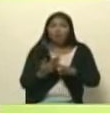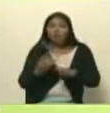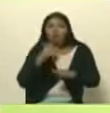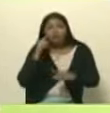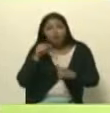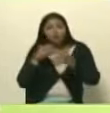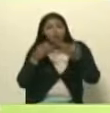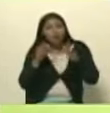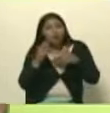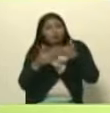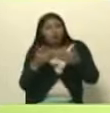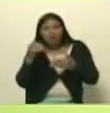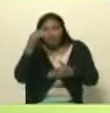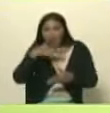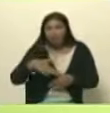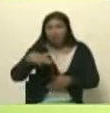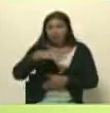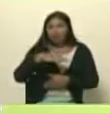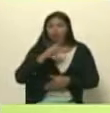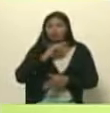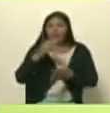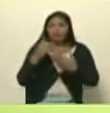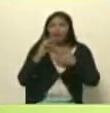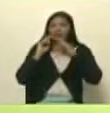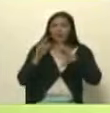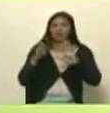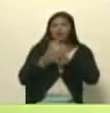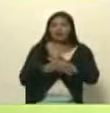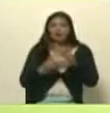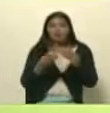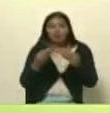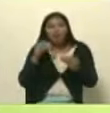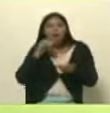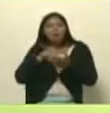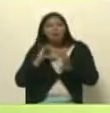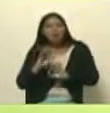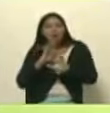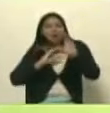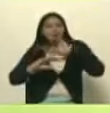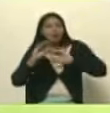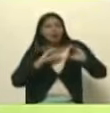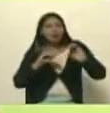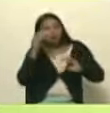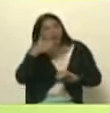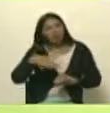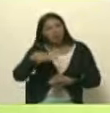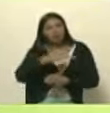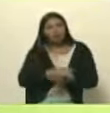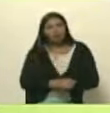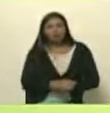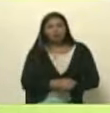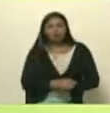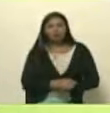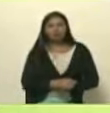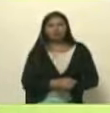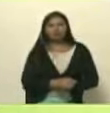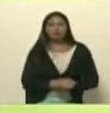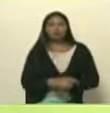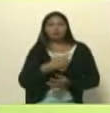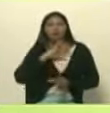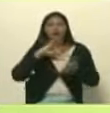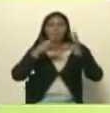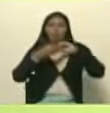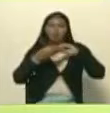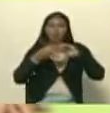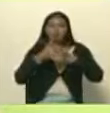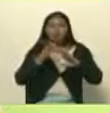medio público es del pueblo y es para responder a los planteos comunicacionales del pueblo para concluir hay que decir